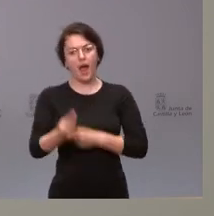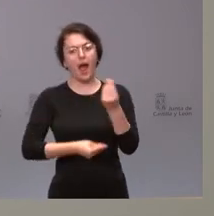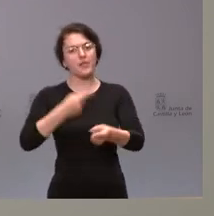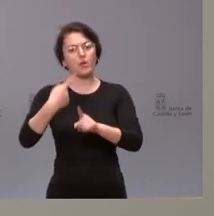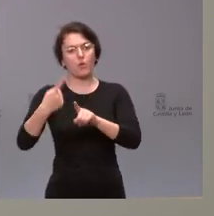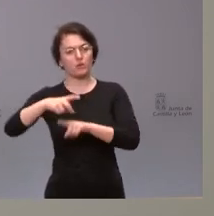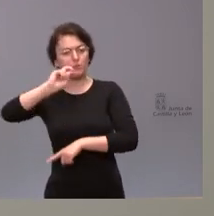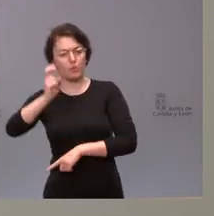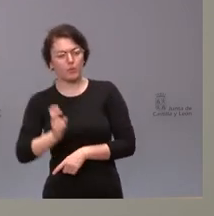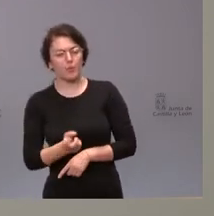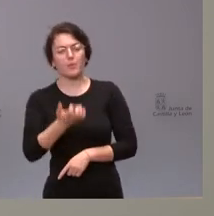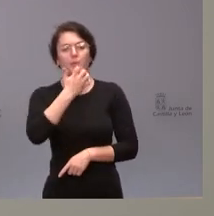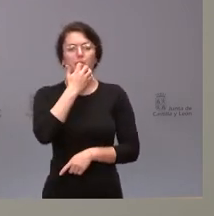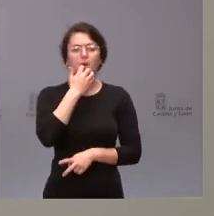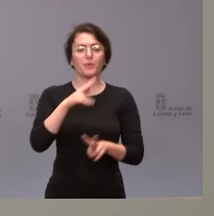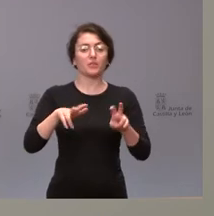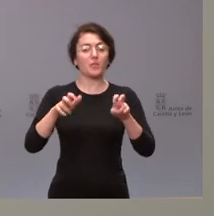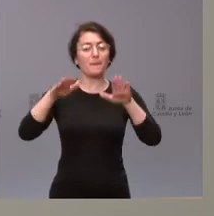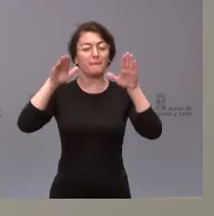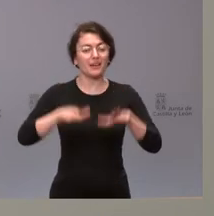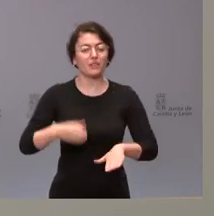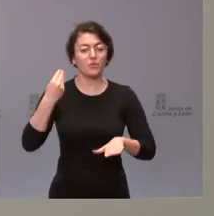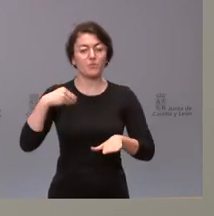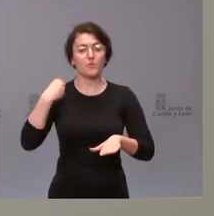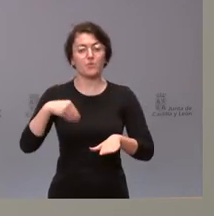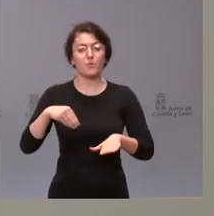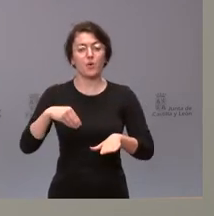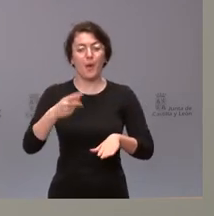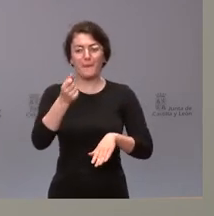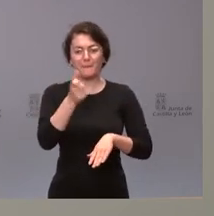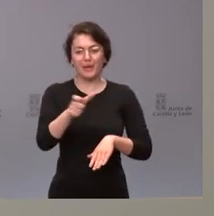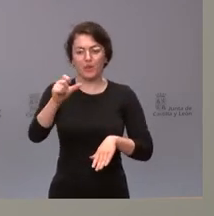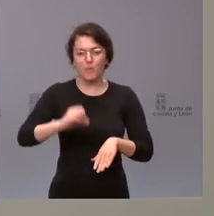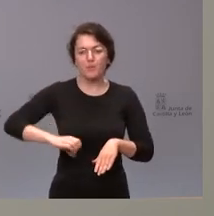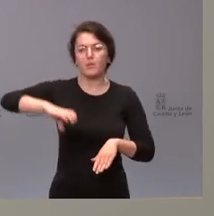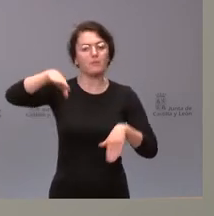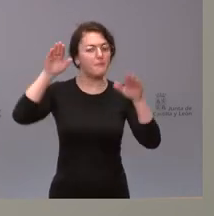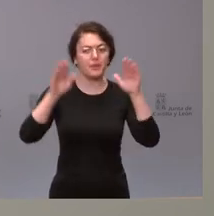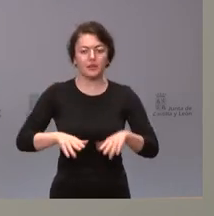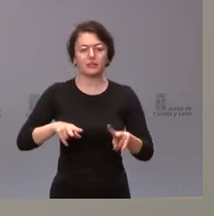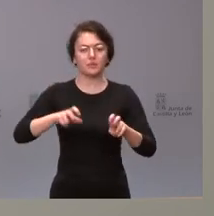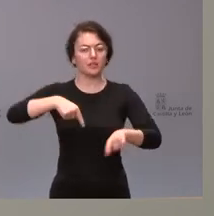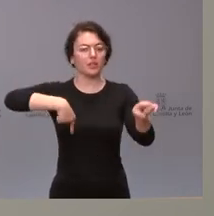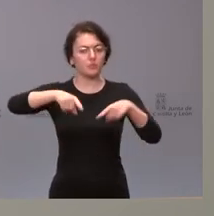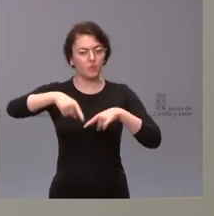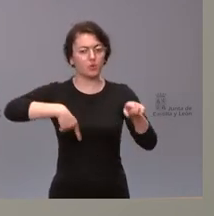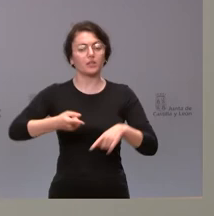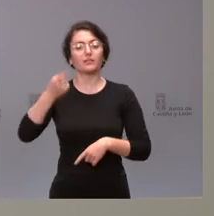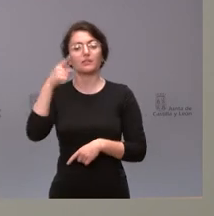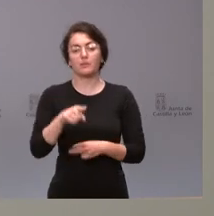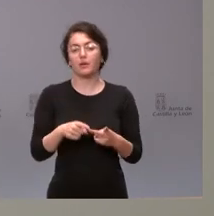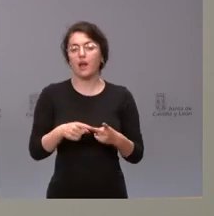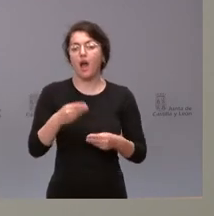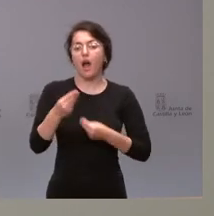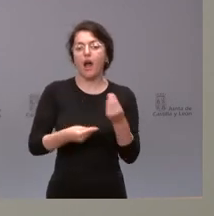entre ellas saben que está el tema de la paralización, de la subida de algunos precios en materia del transporte, el establecimiento de algunas actuaciones